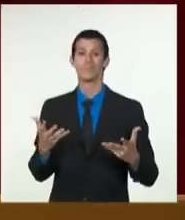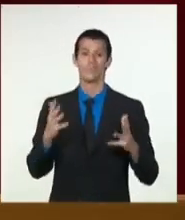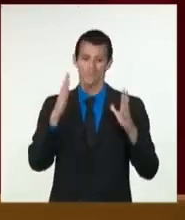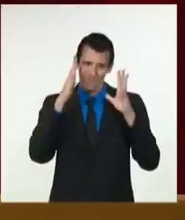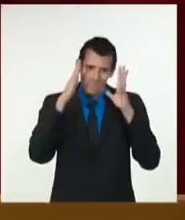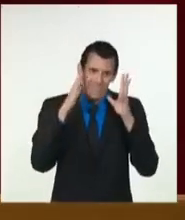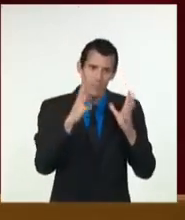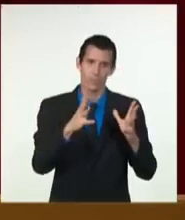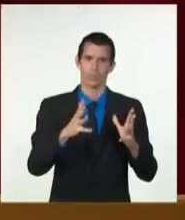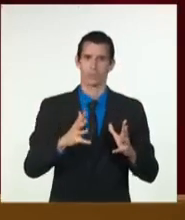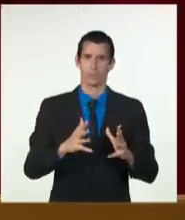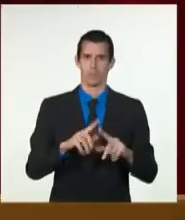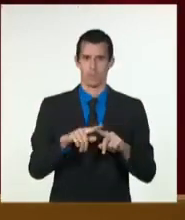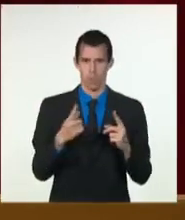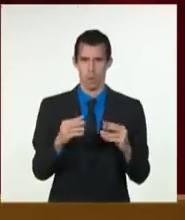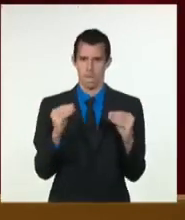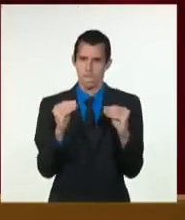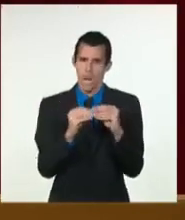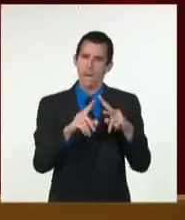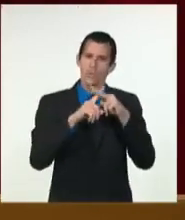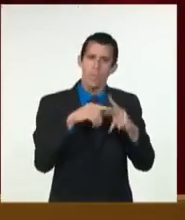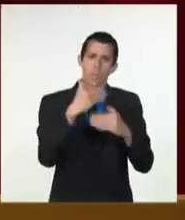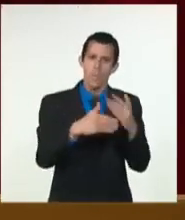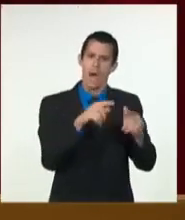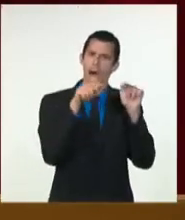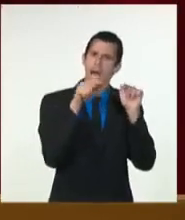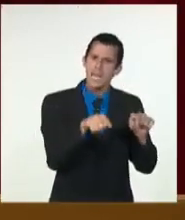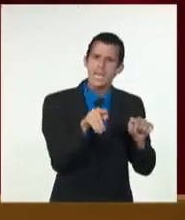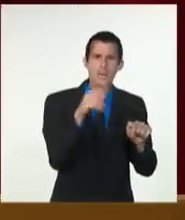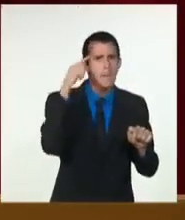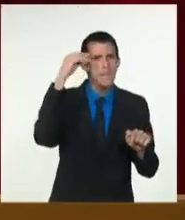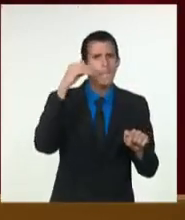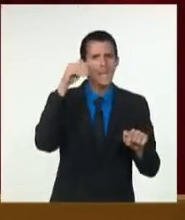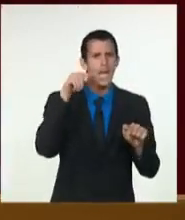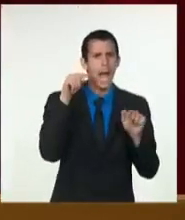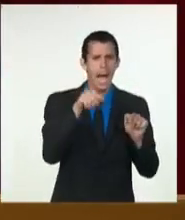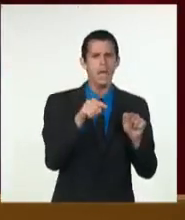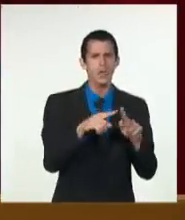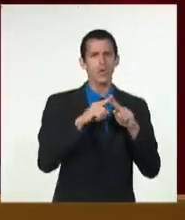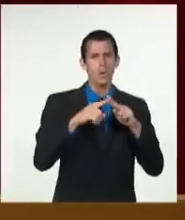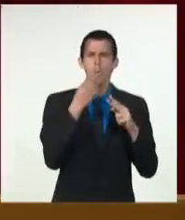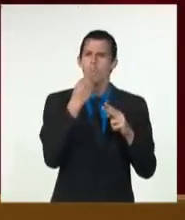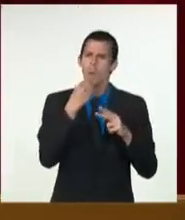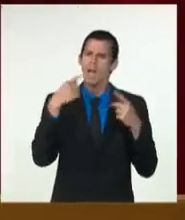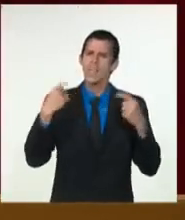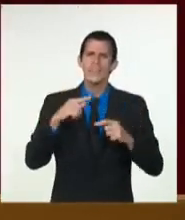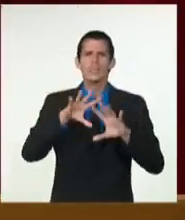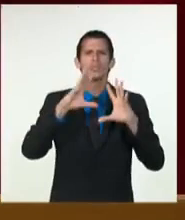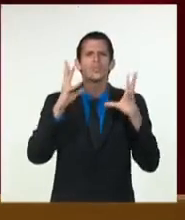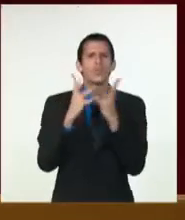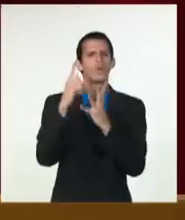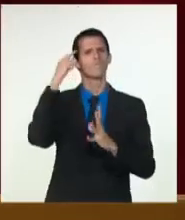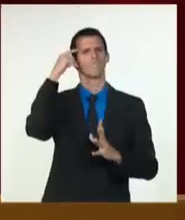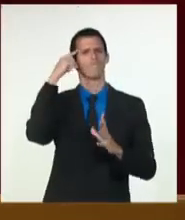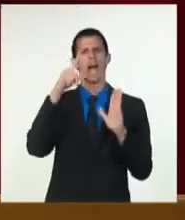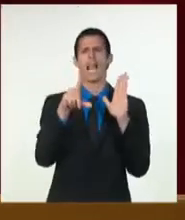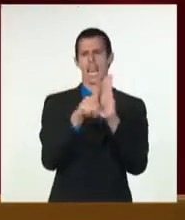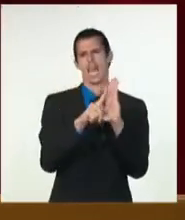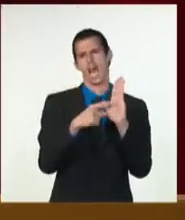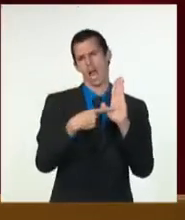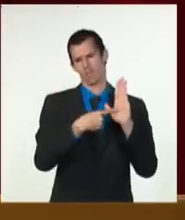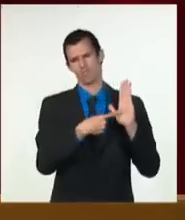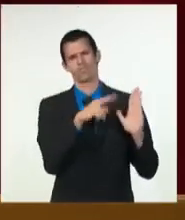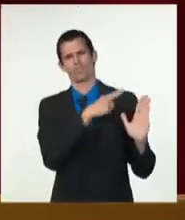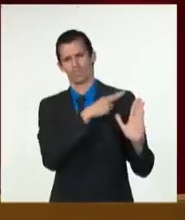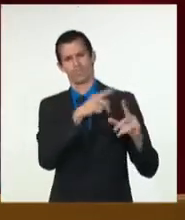pero sin olvidar que esa defensa pasa por el respeto a la legalidad. Compañeras y compañeros,